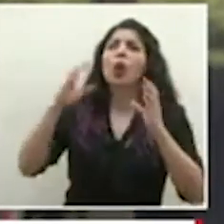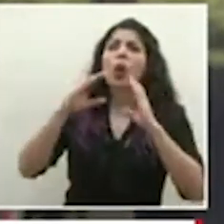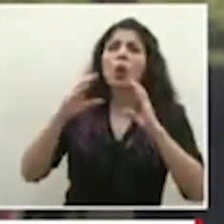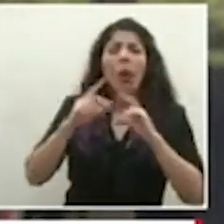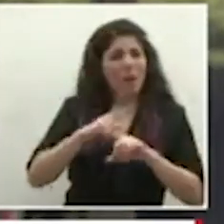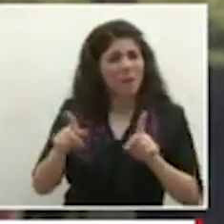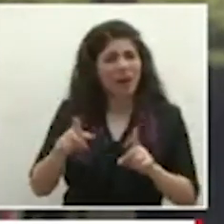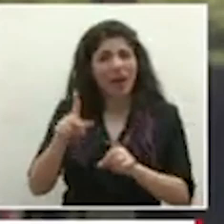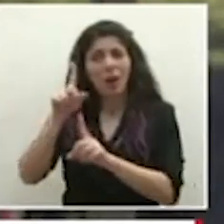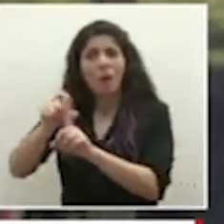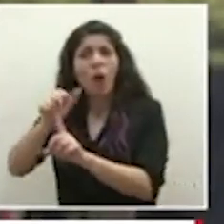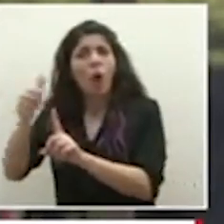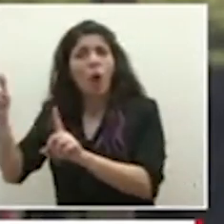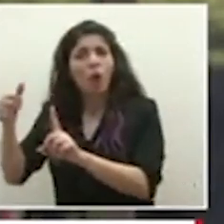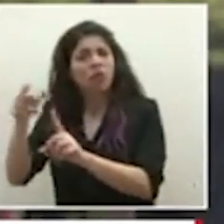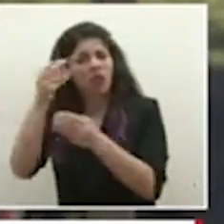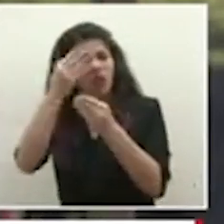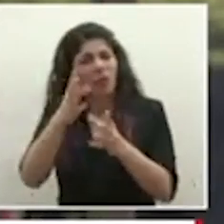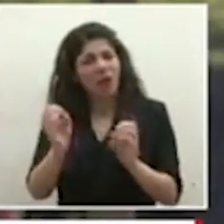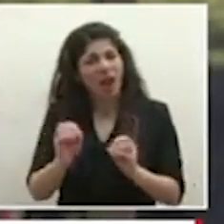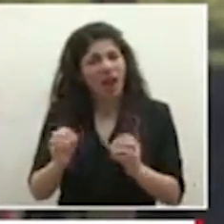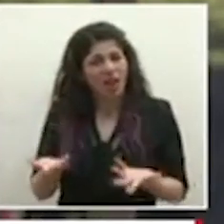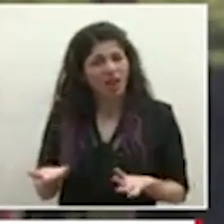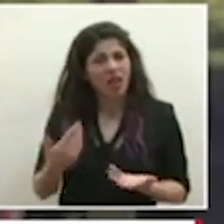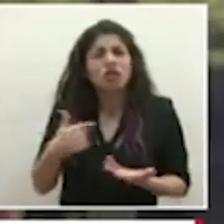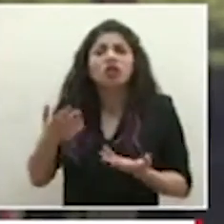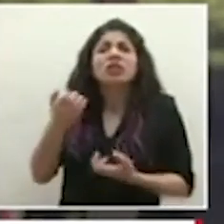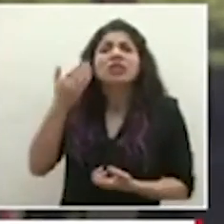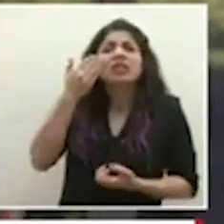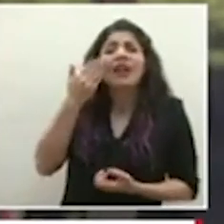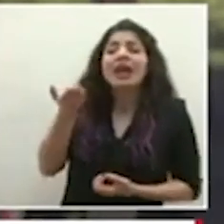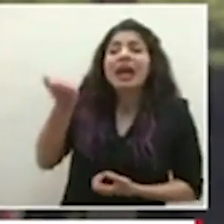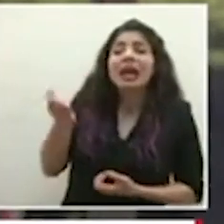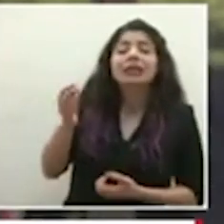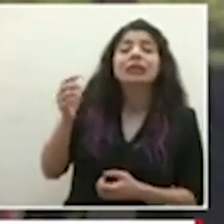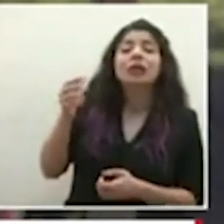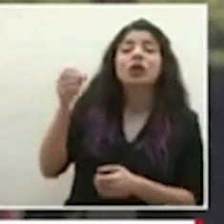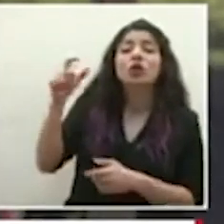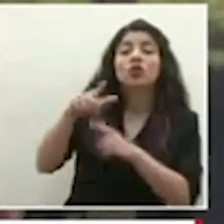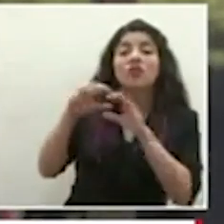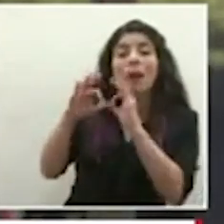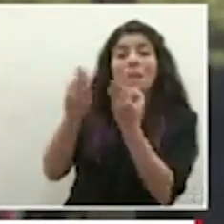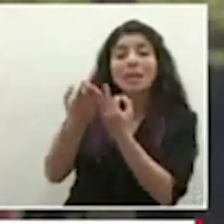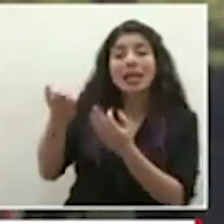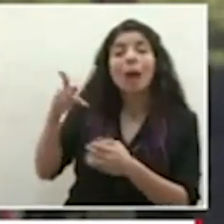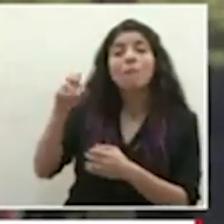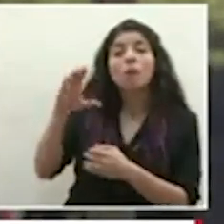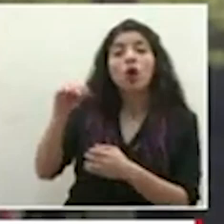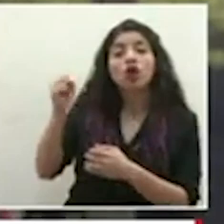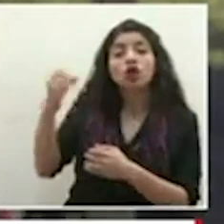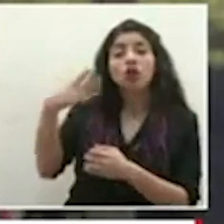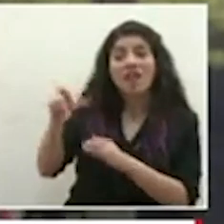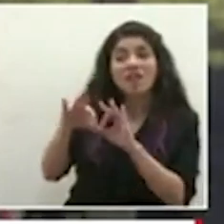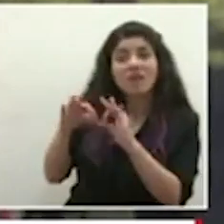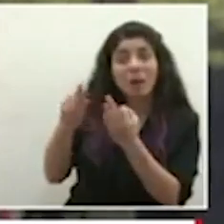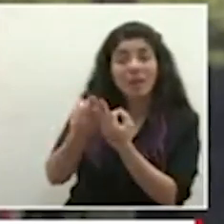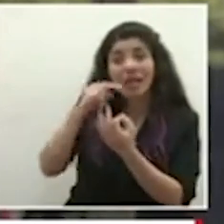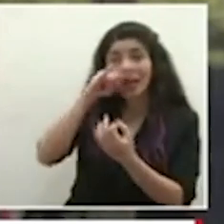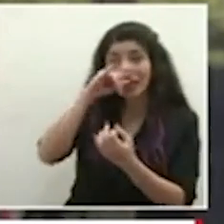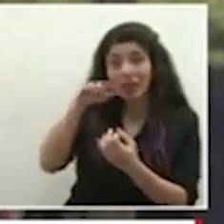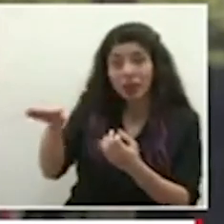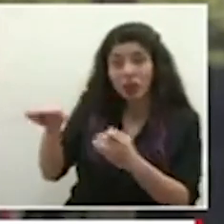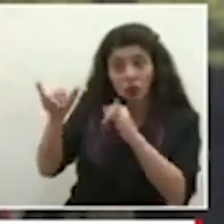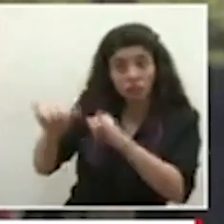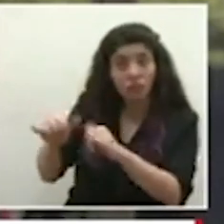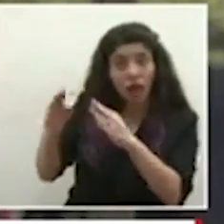pero si se pregunta de otros casos no se da información lo que quería saber de este caso de Pocosol de esta familia es qué pasa con esos niños continúan con su aislamiento